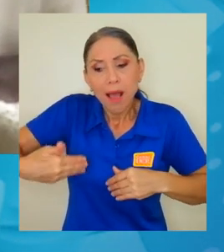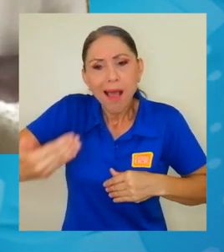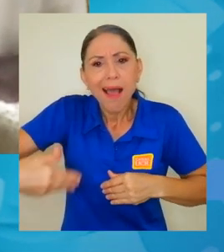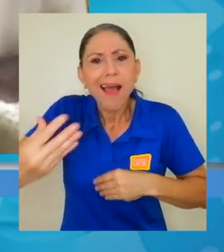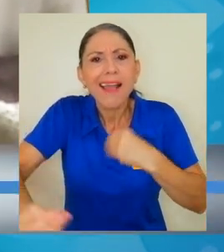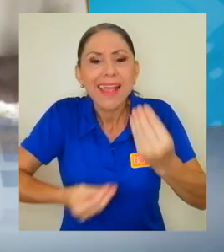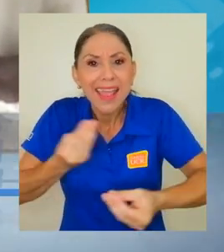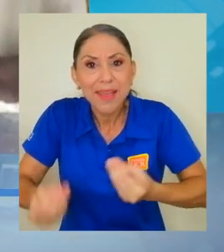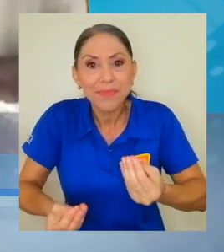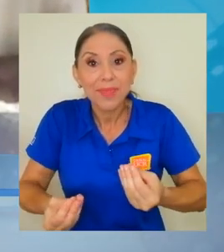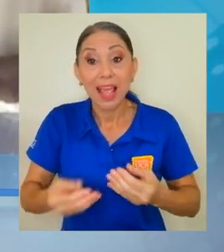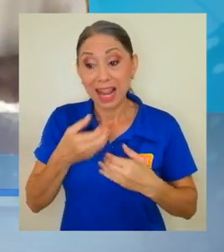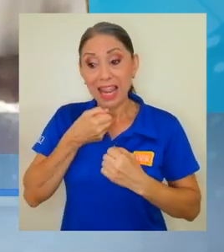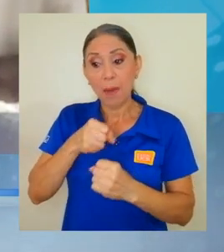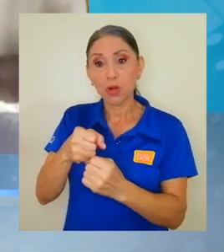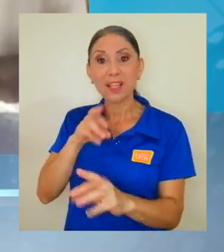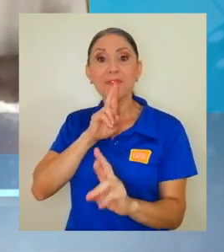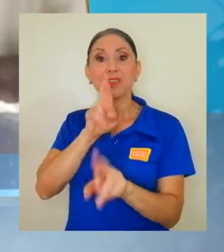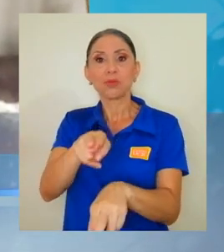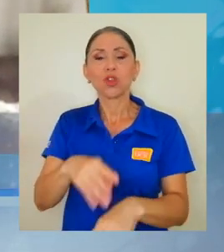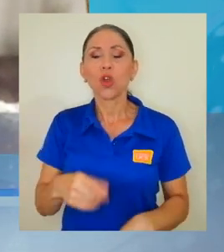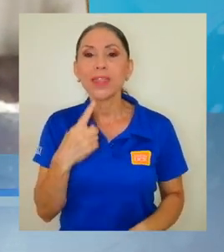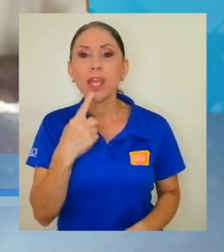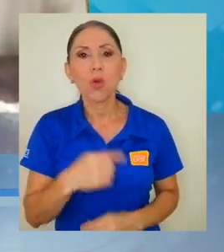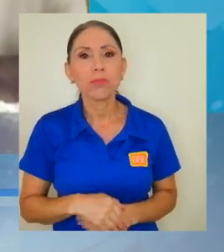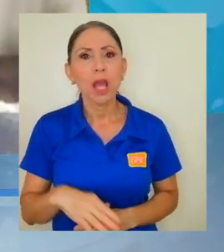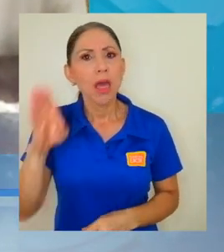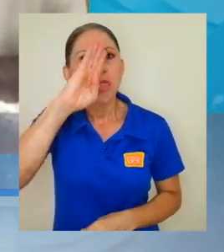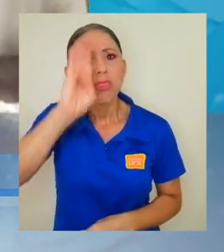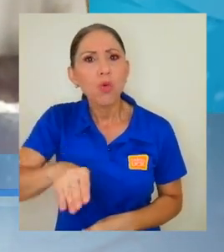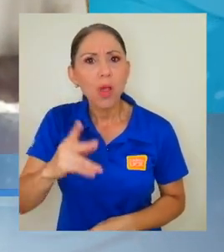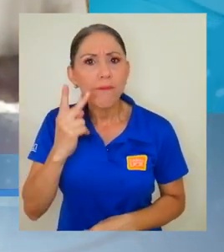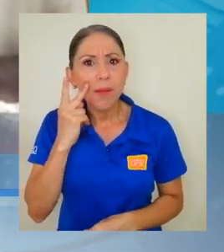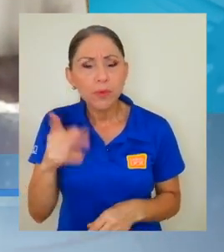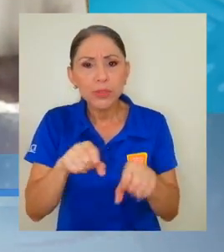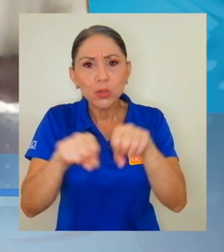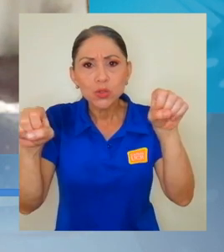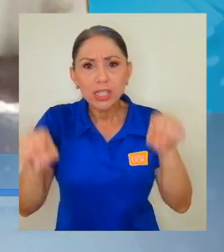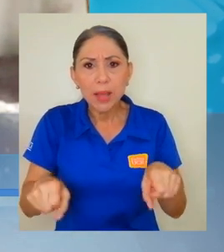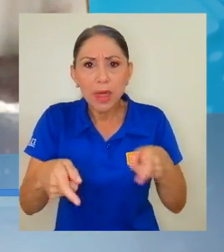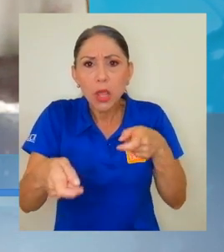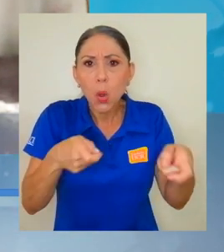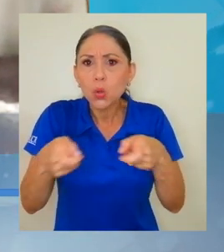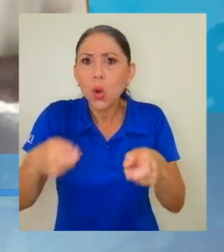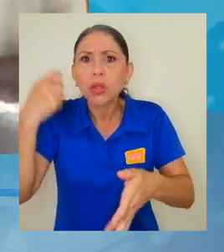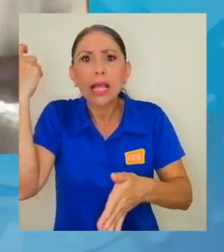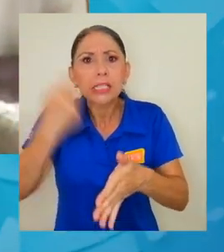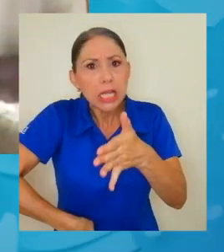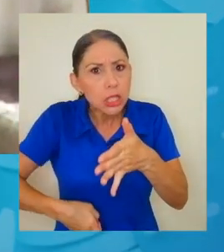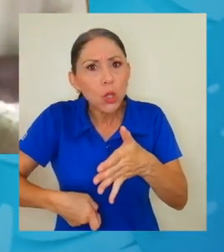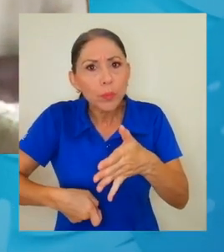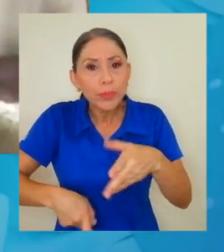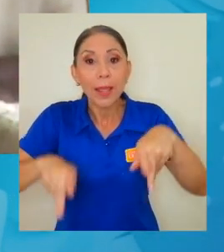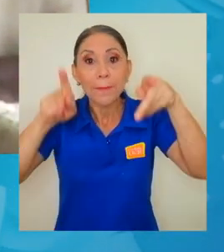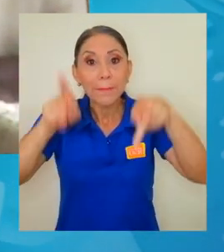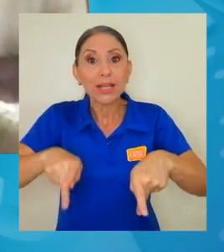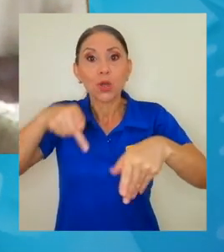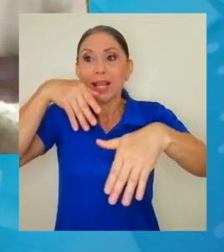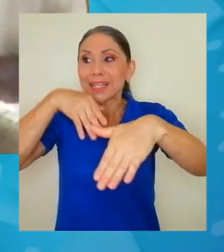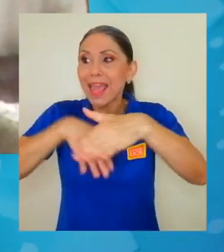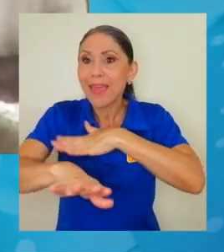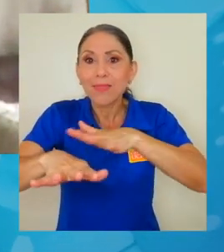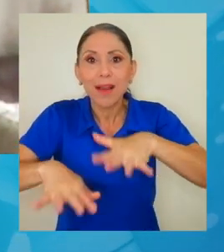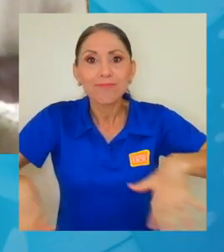la respuesta de la municipalidad fue nunca habíamos visto un sistema de control tan estricto de las personas que ingresan a un